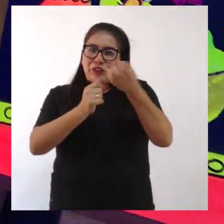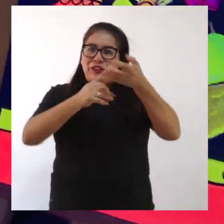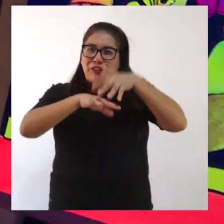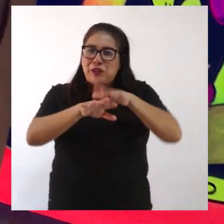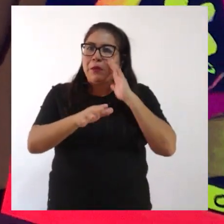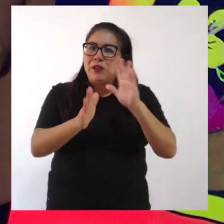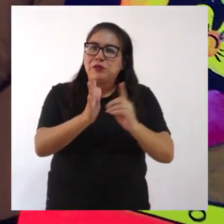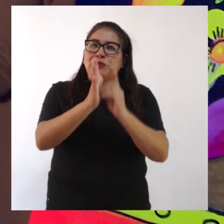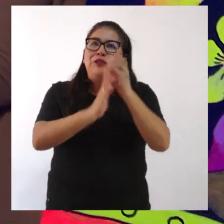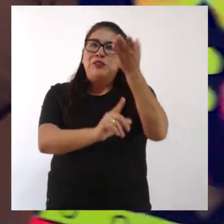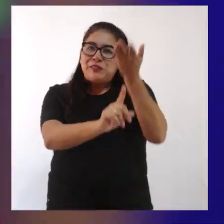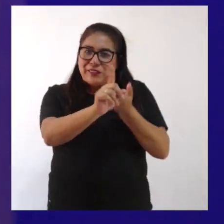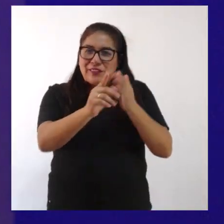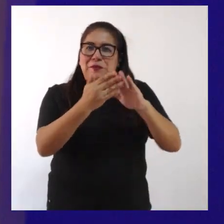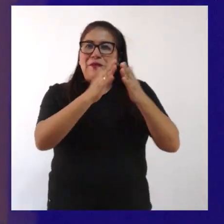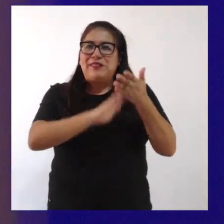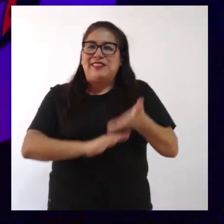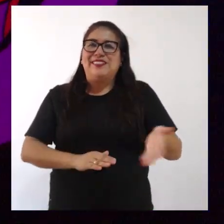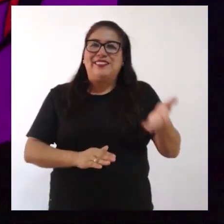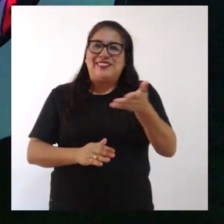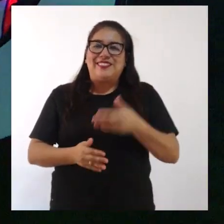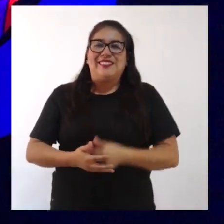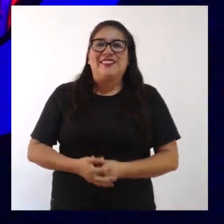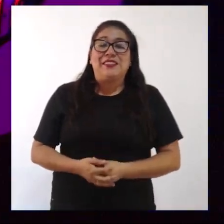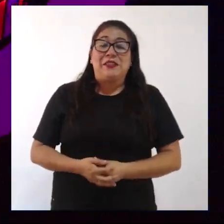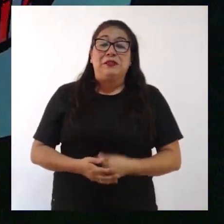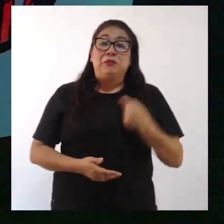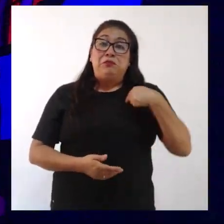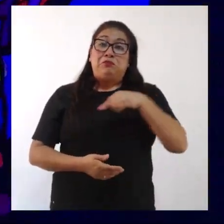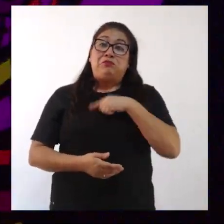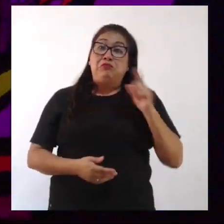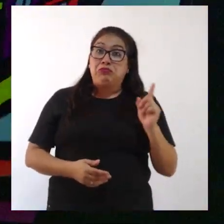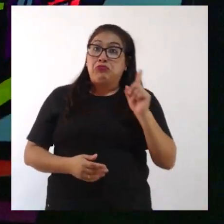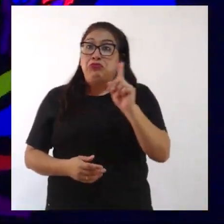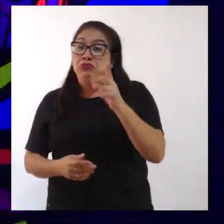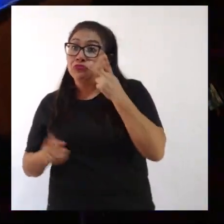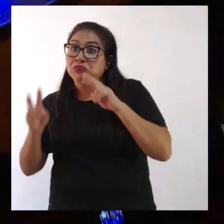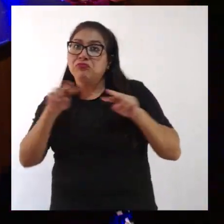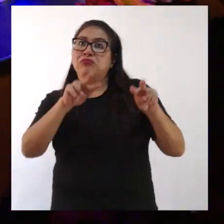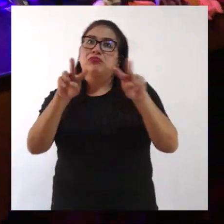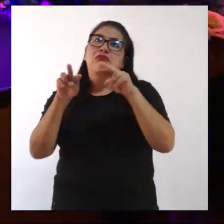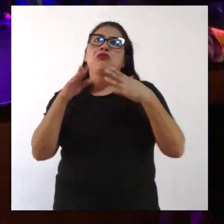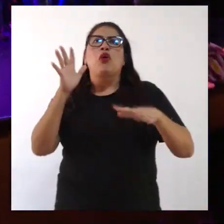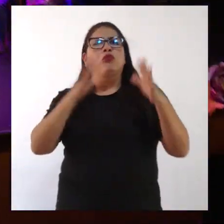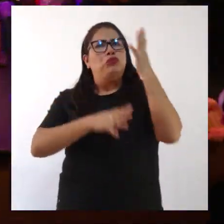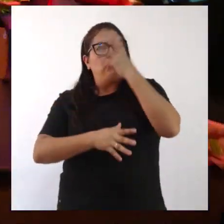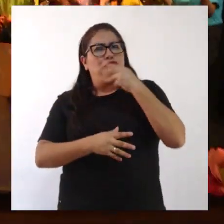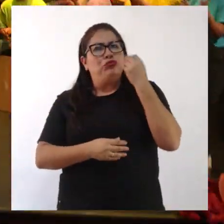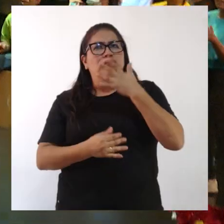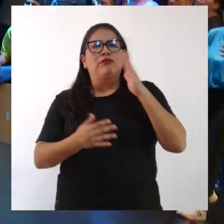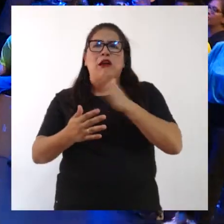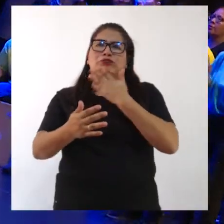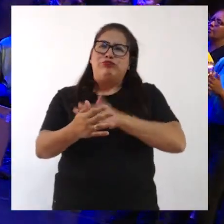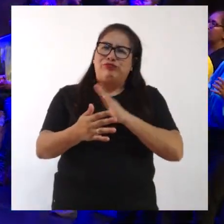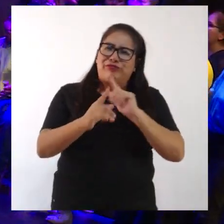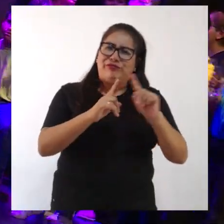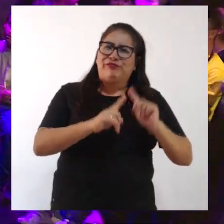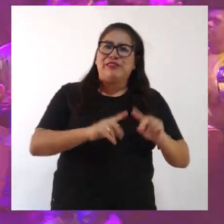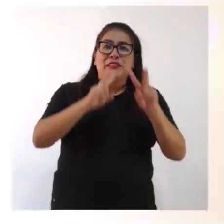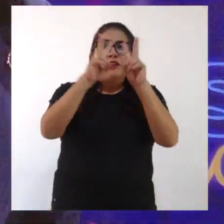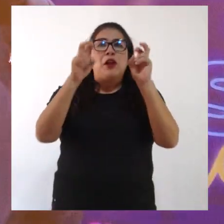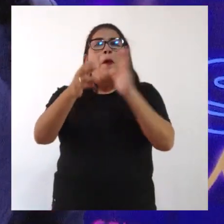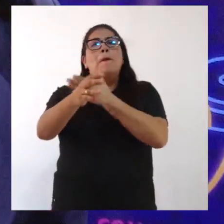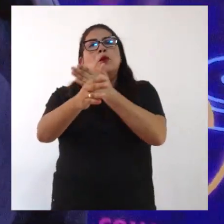que contribuyen al desarrollo integral de esta población. Hemos asistido a un espectáculo maravilloso que hemos denominado